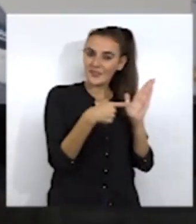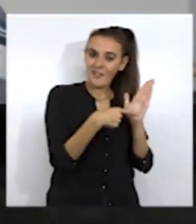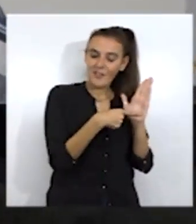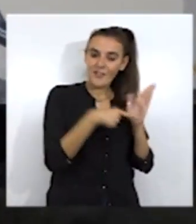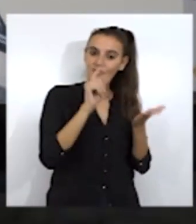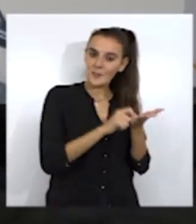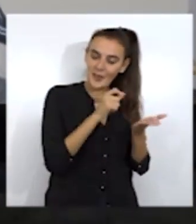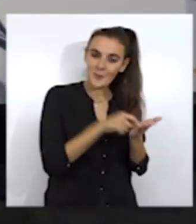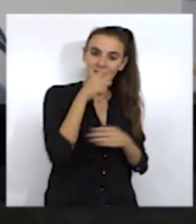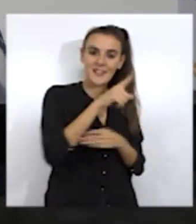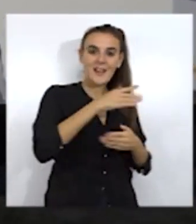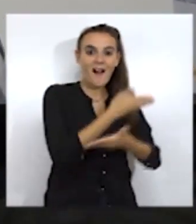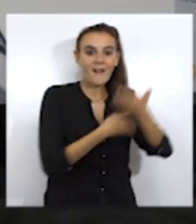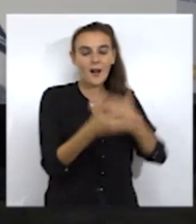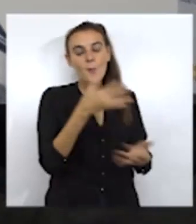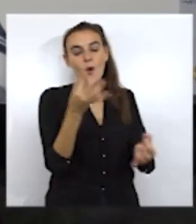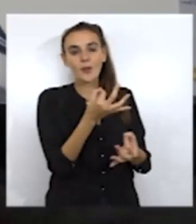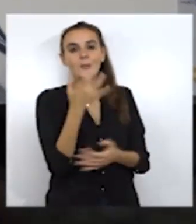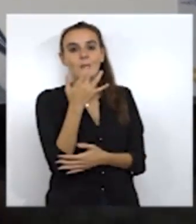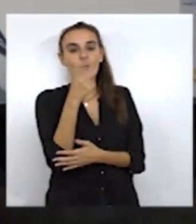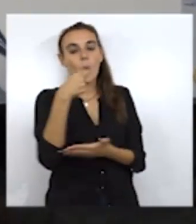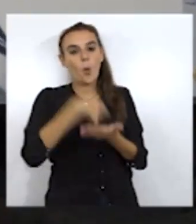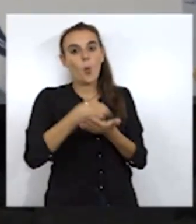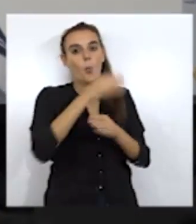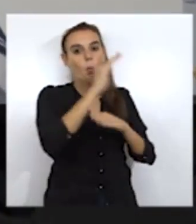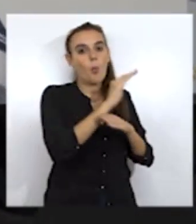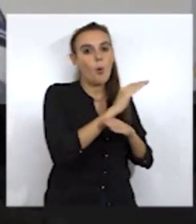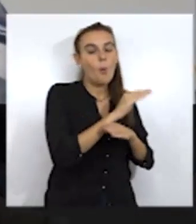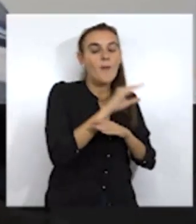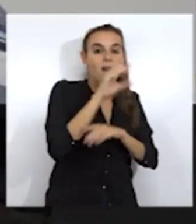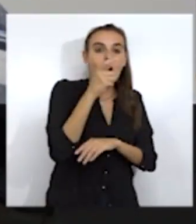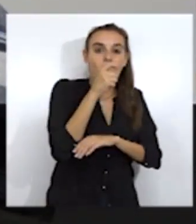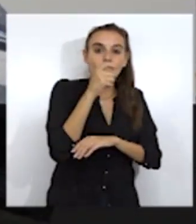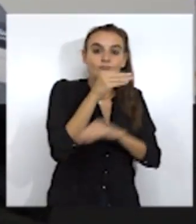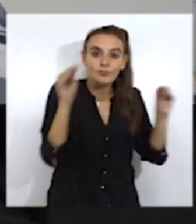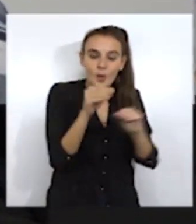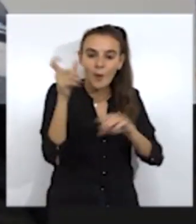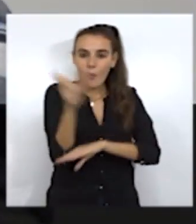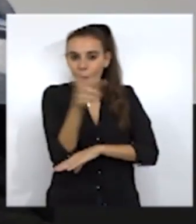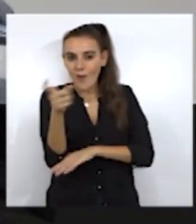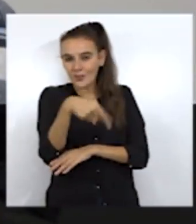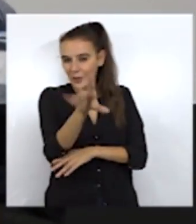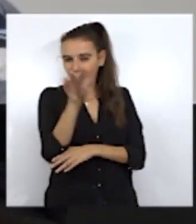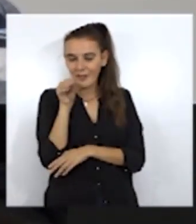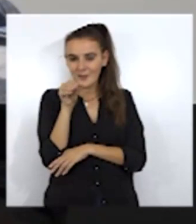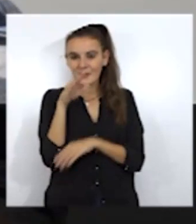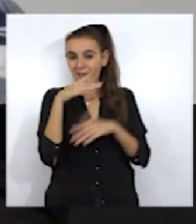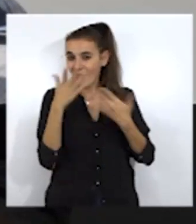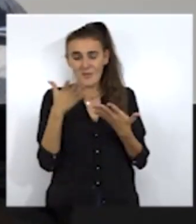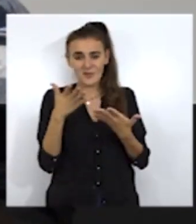en este caso desde puertos de Ceuta, y a cambio, pues por ejemplo, dan un dinero para la formación de los bomberos. Que nosotros entendemos